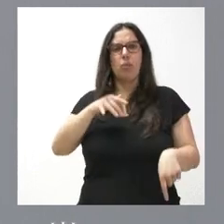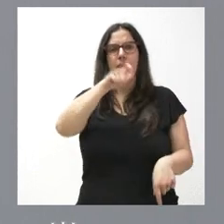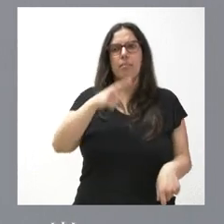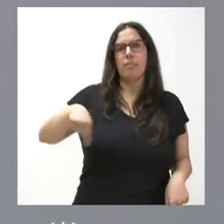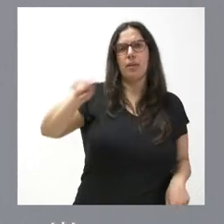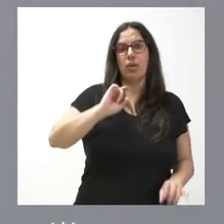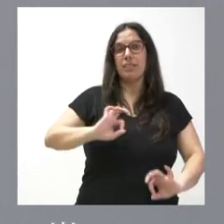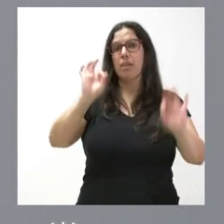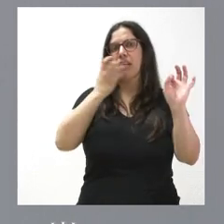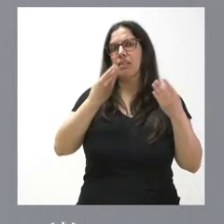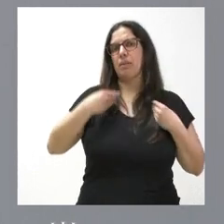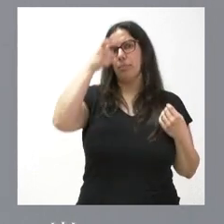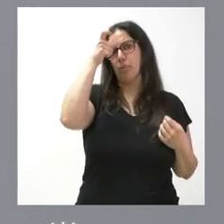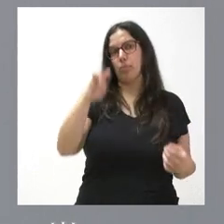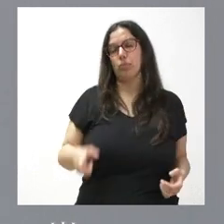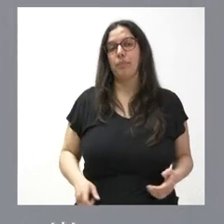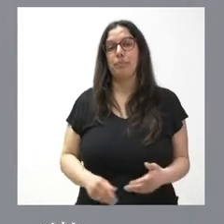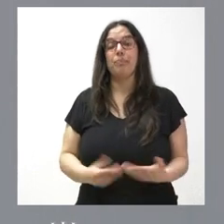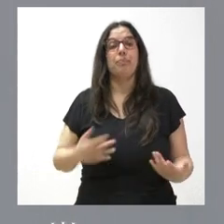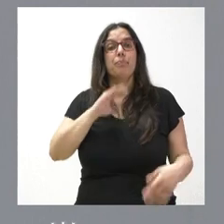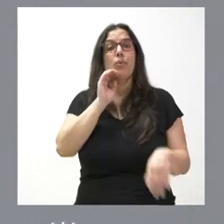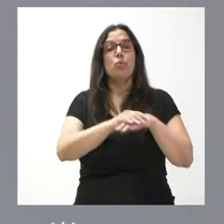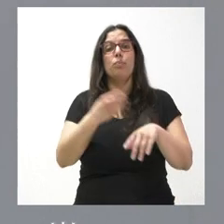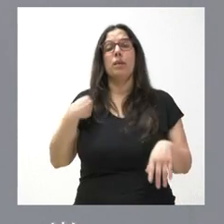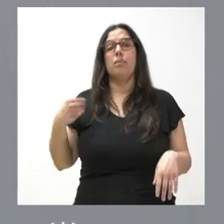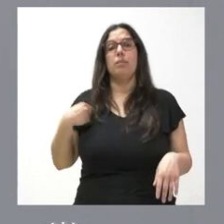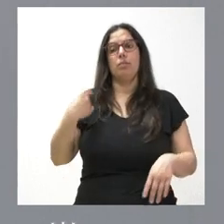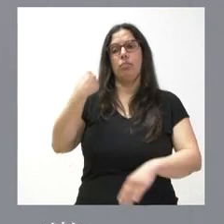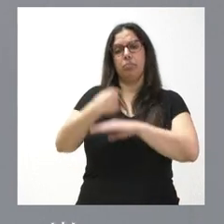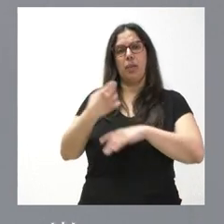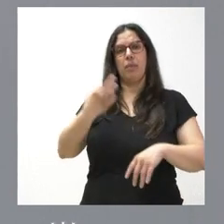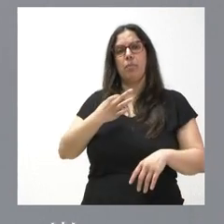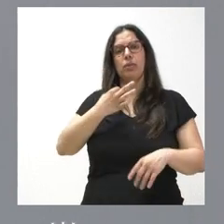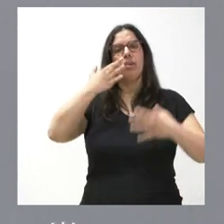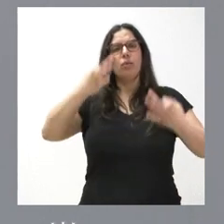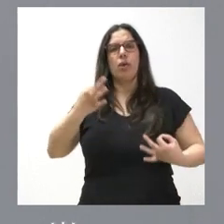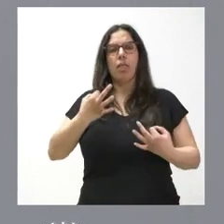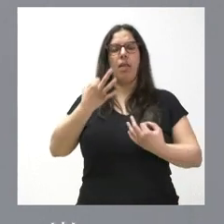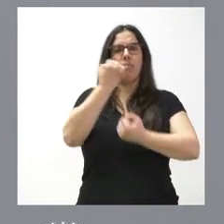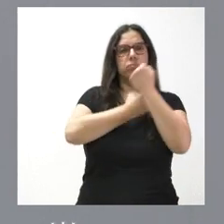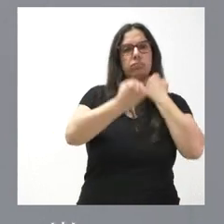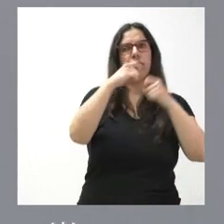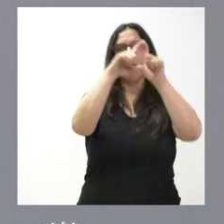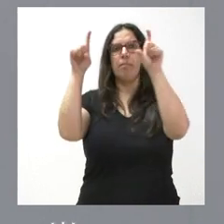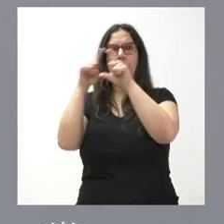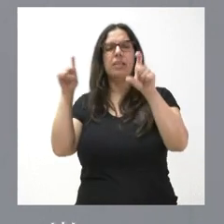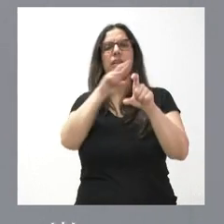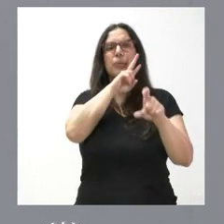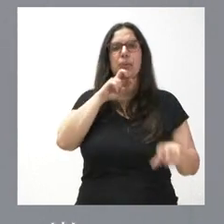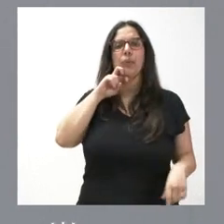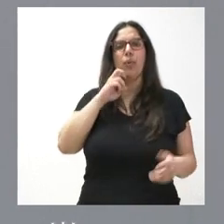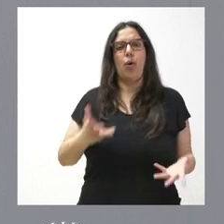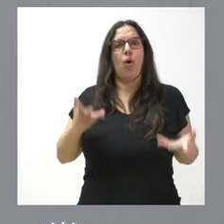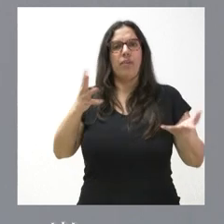especialmente en el medio rural. Y se cumple con el mandato de asegurar el sostenimiento económico financiero de estas entidades que prestan este